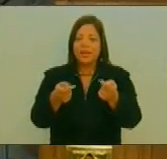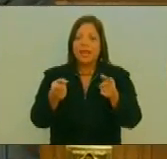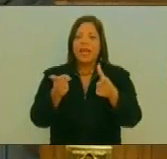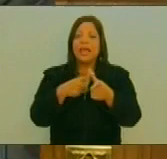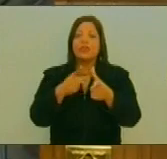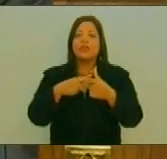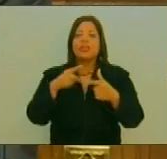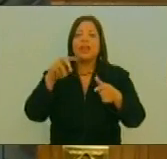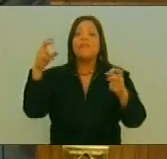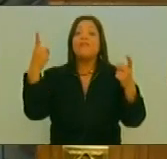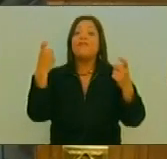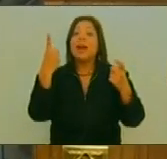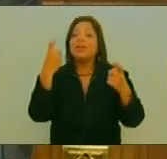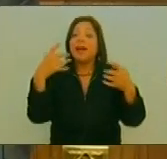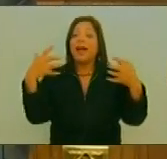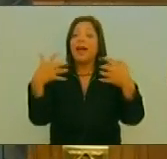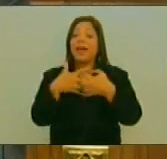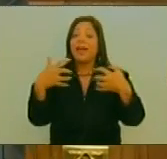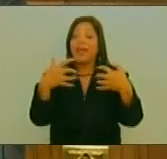Ideológica